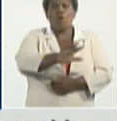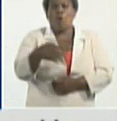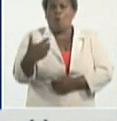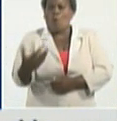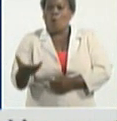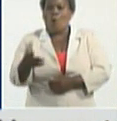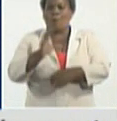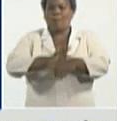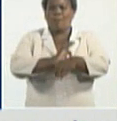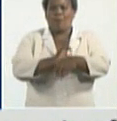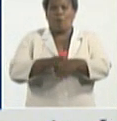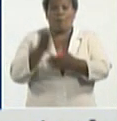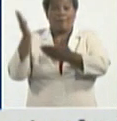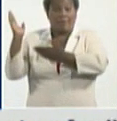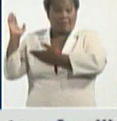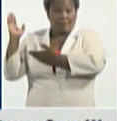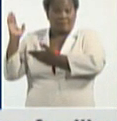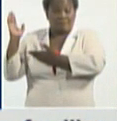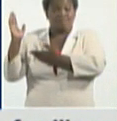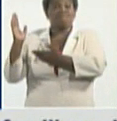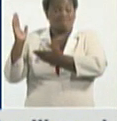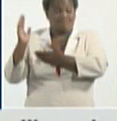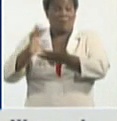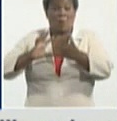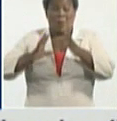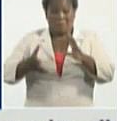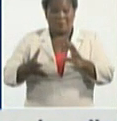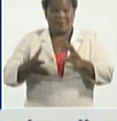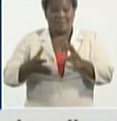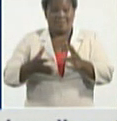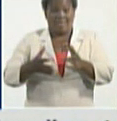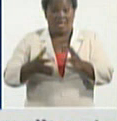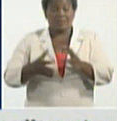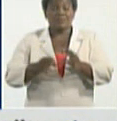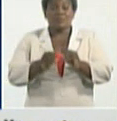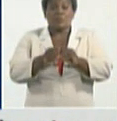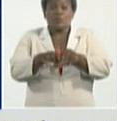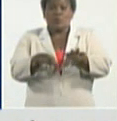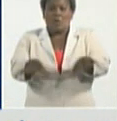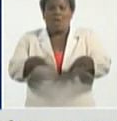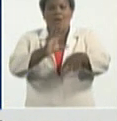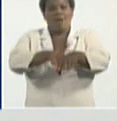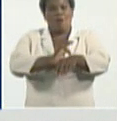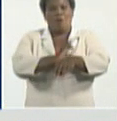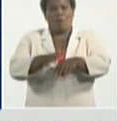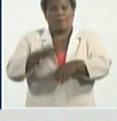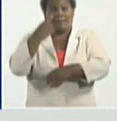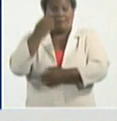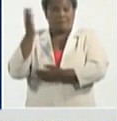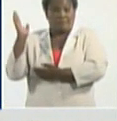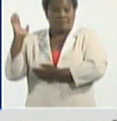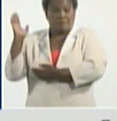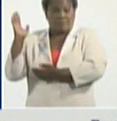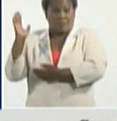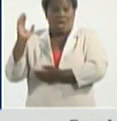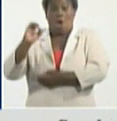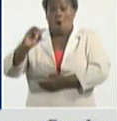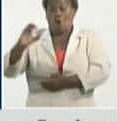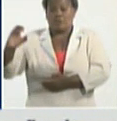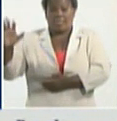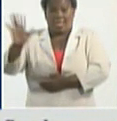la complejidad epidemiológica que presenta. Como pueden ver ahí, en Occidente,